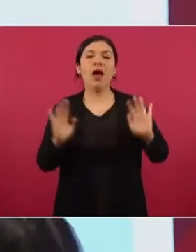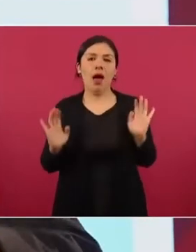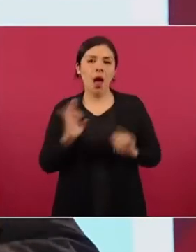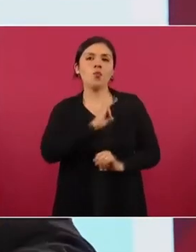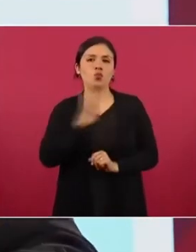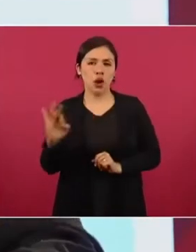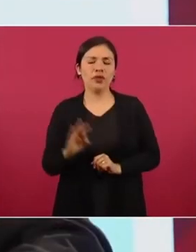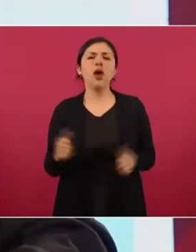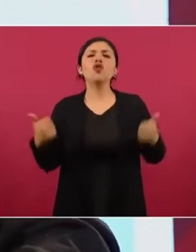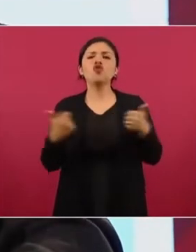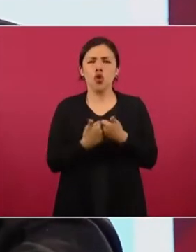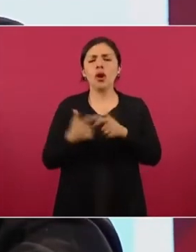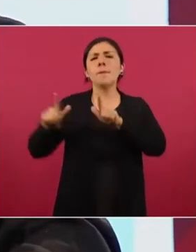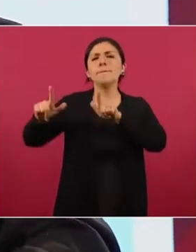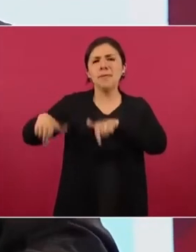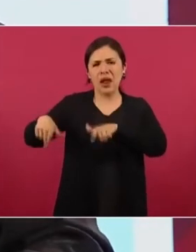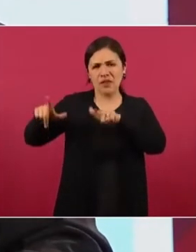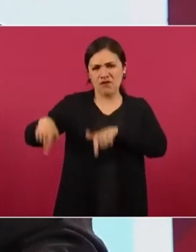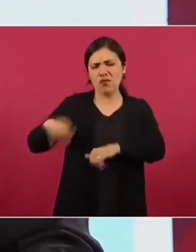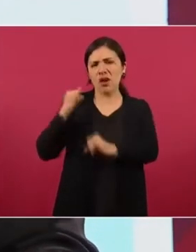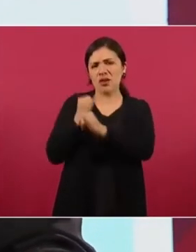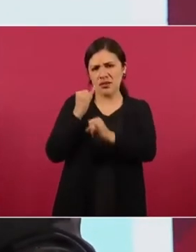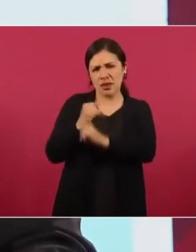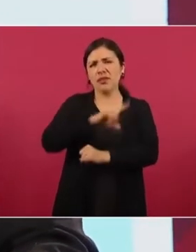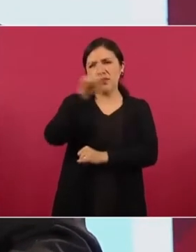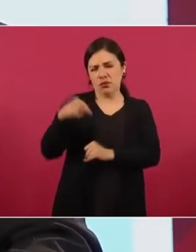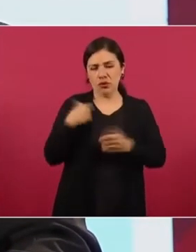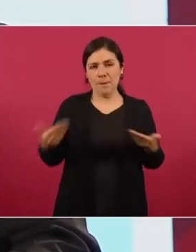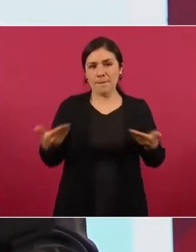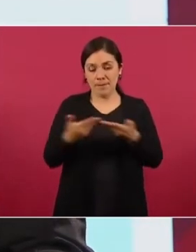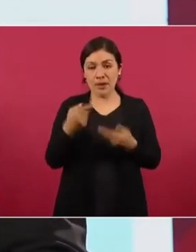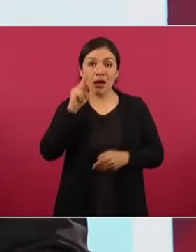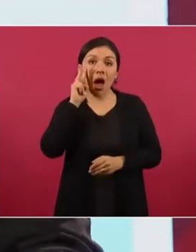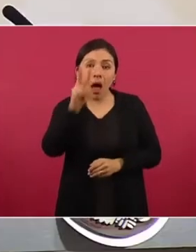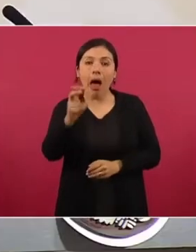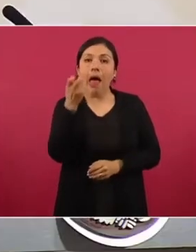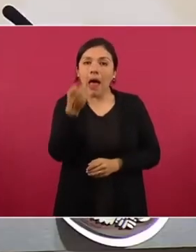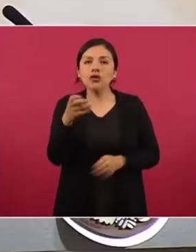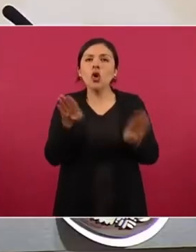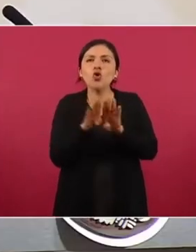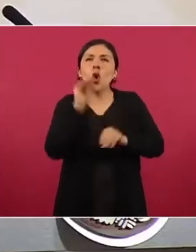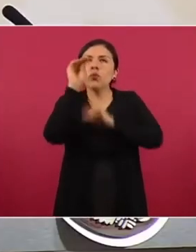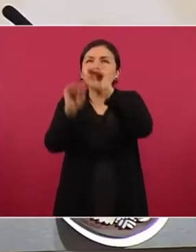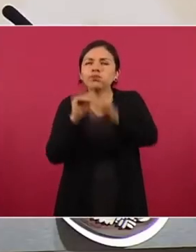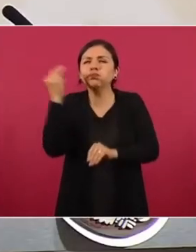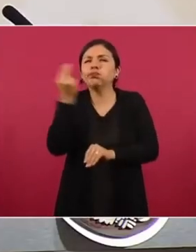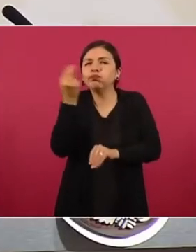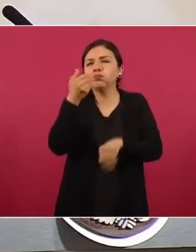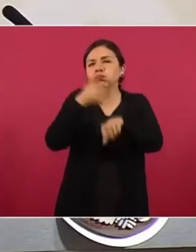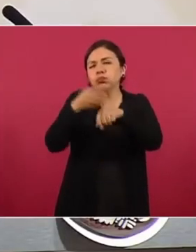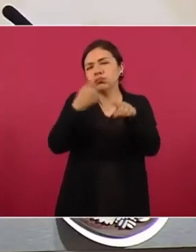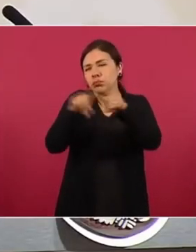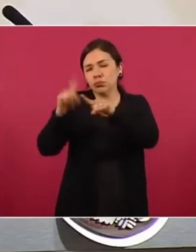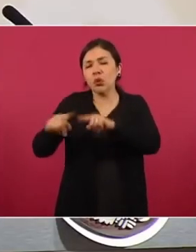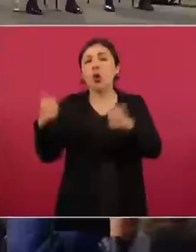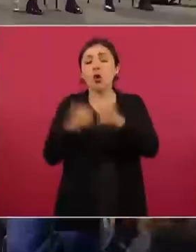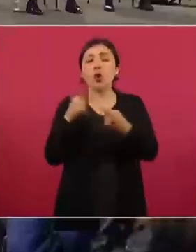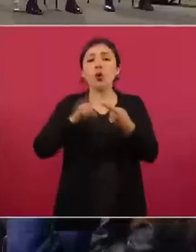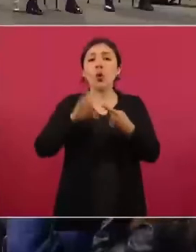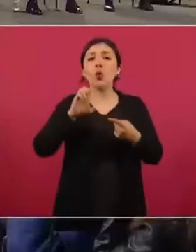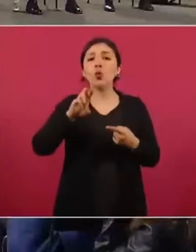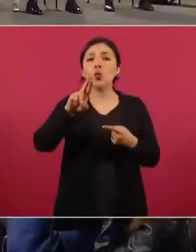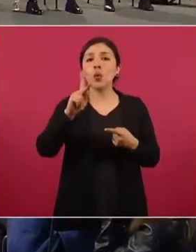se va a hacer a través de una plataforma que ahorita vamos a presentar y cómo es que se van llenando los requisitos. Se requiere del CUR,